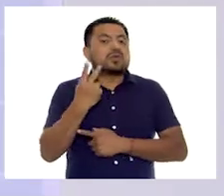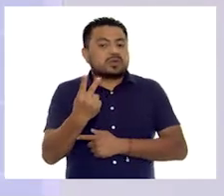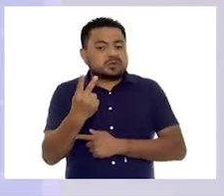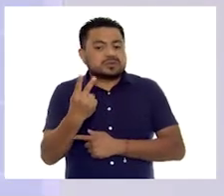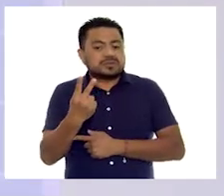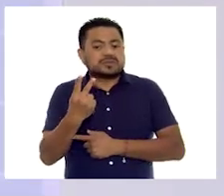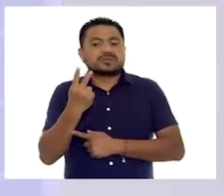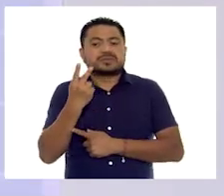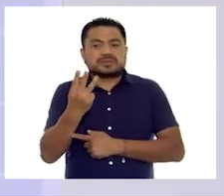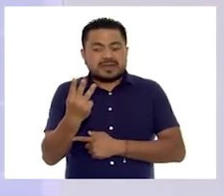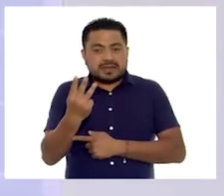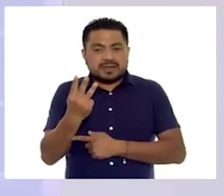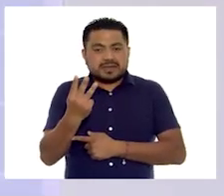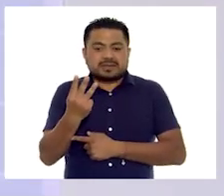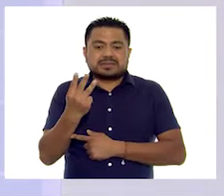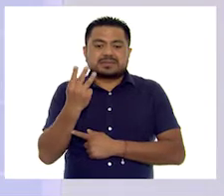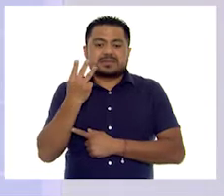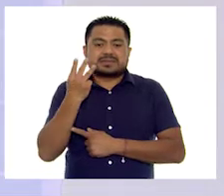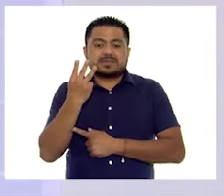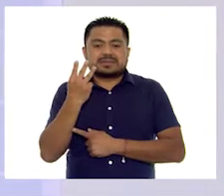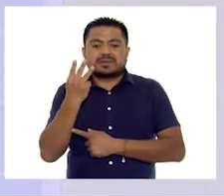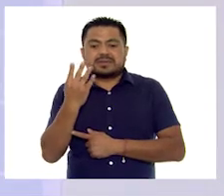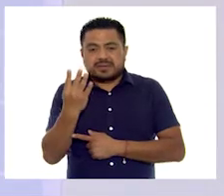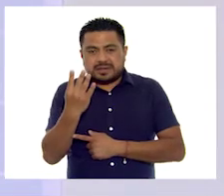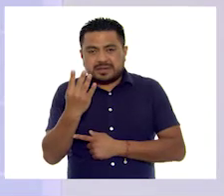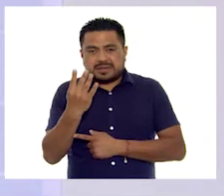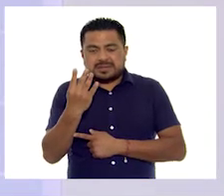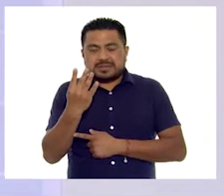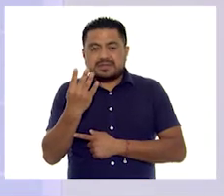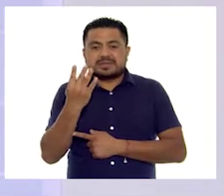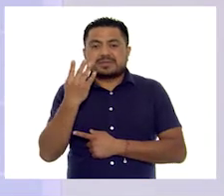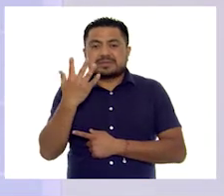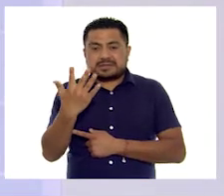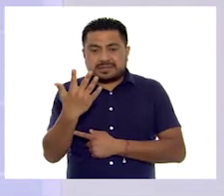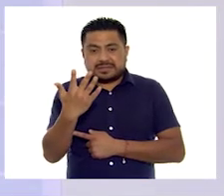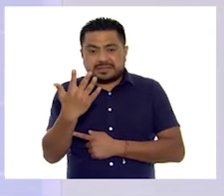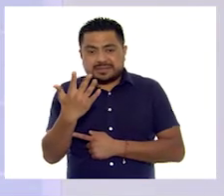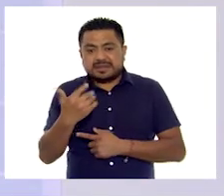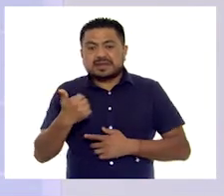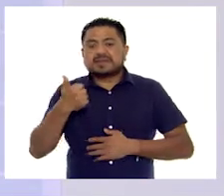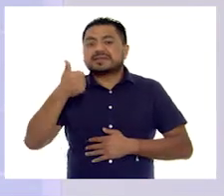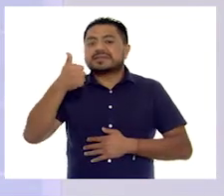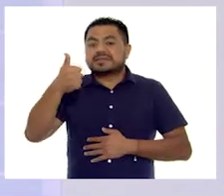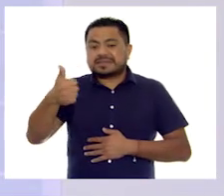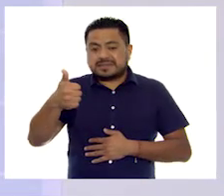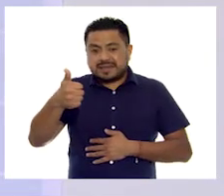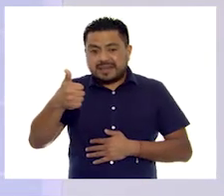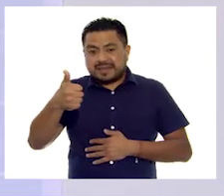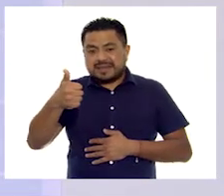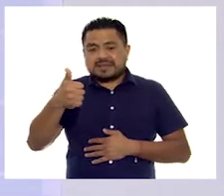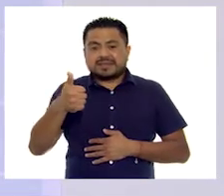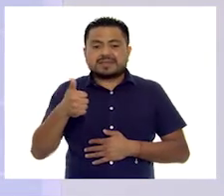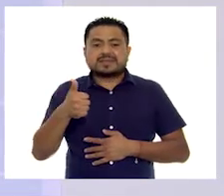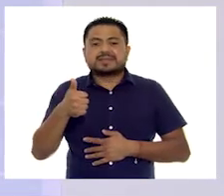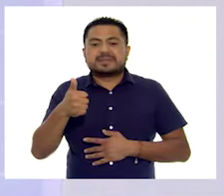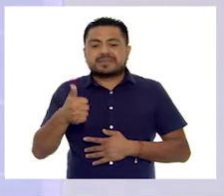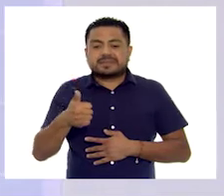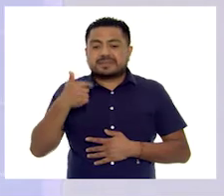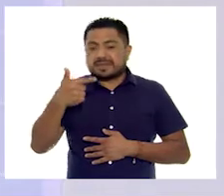dos, tres, cuatro, cinco, seis,